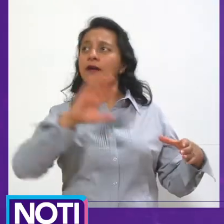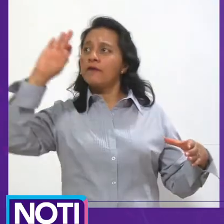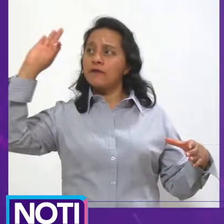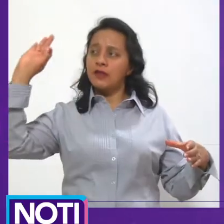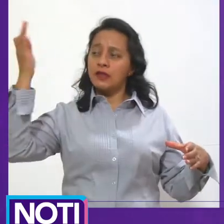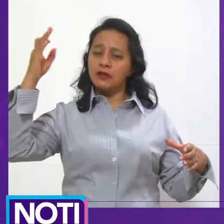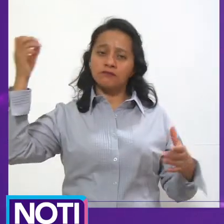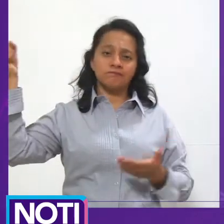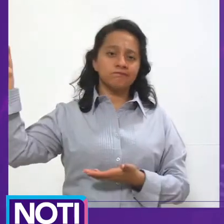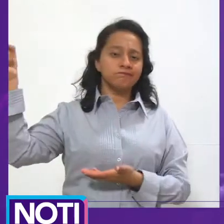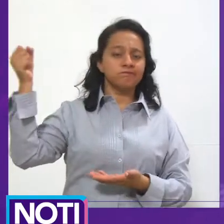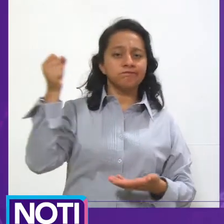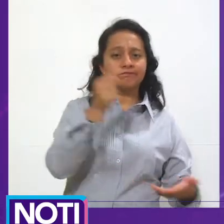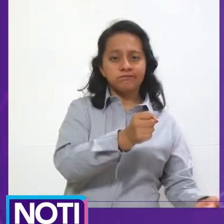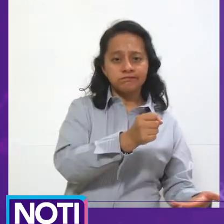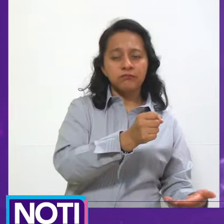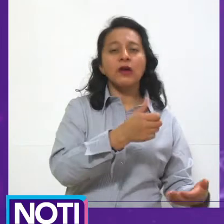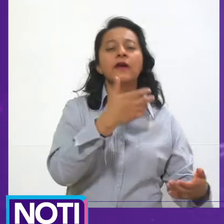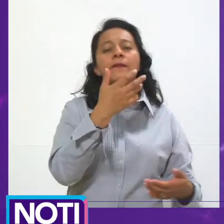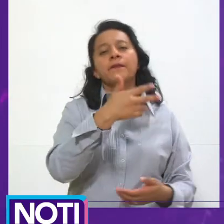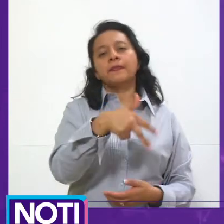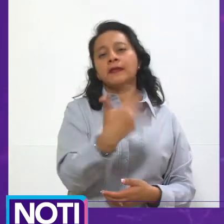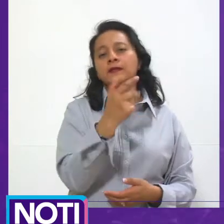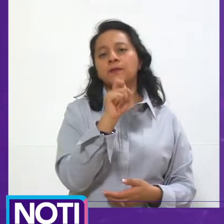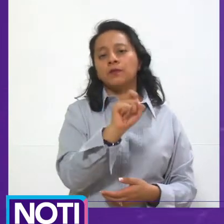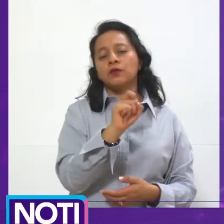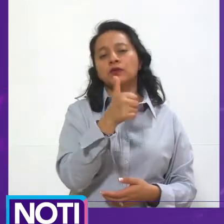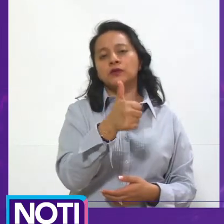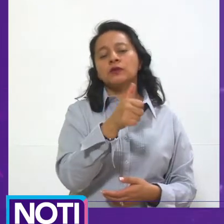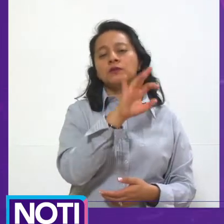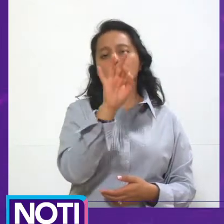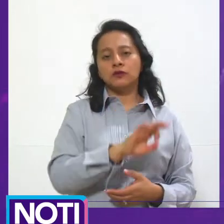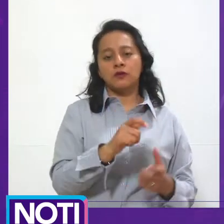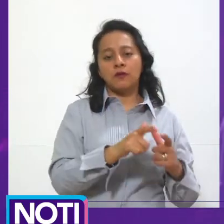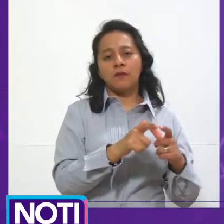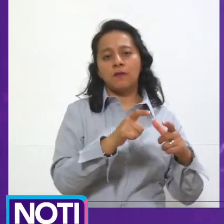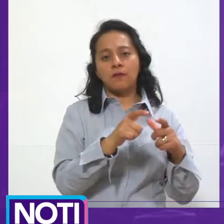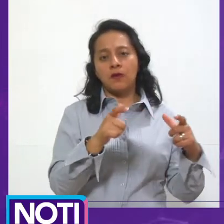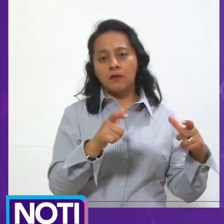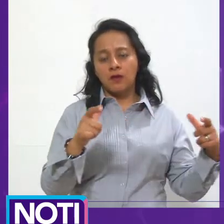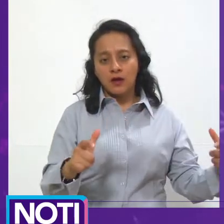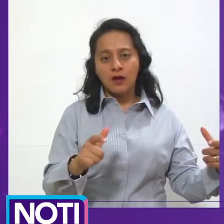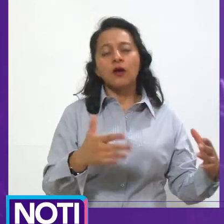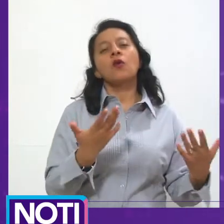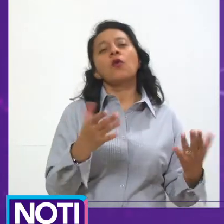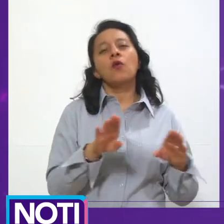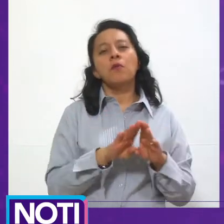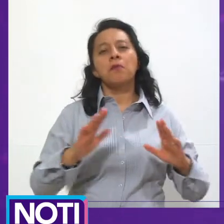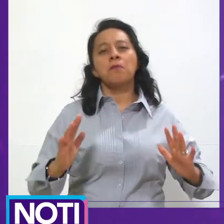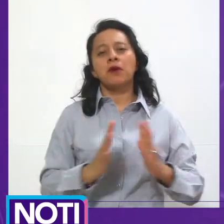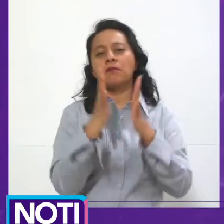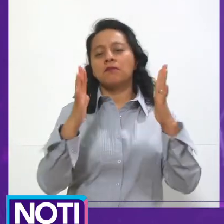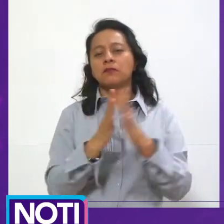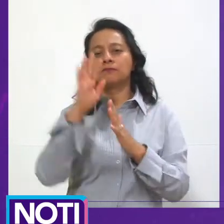participaciones federales, recursos que por supuesto se ven reflejados directamente en los municipios, siendo ellos los